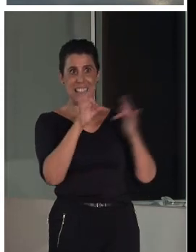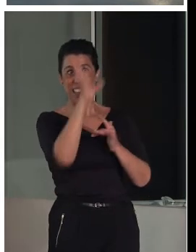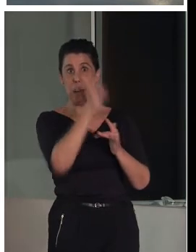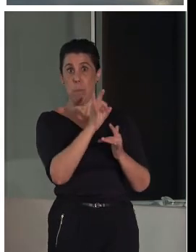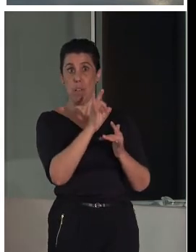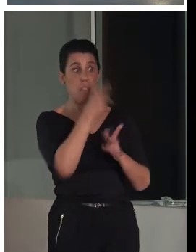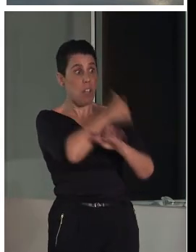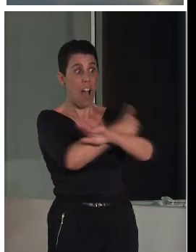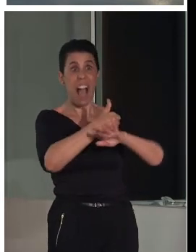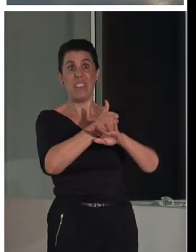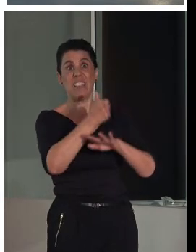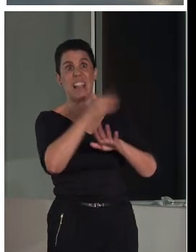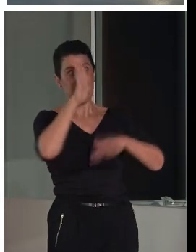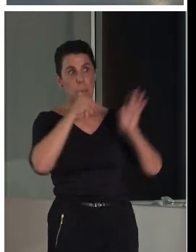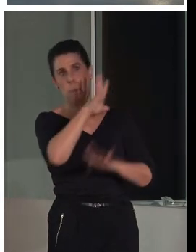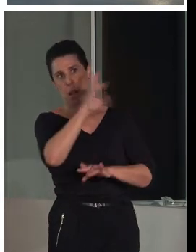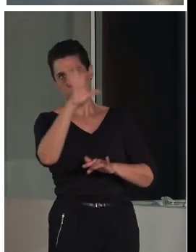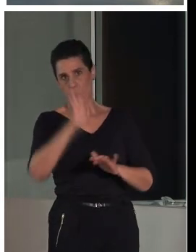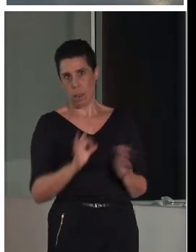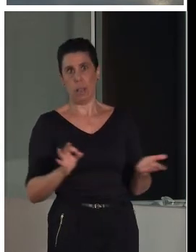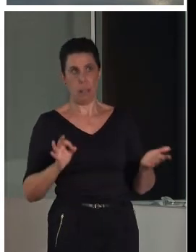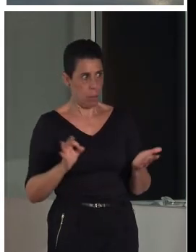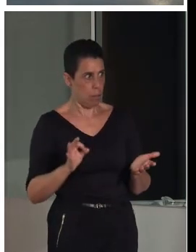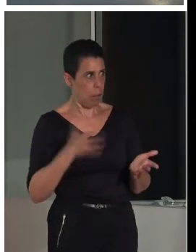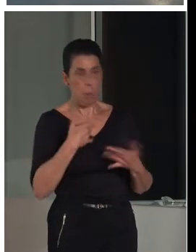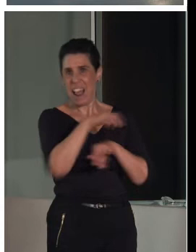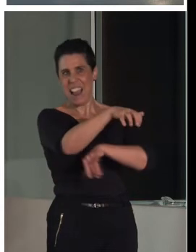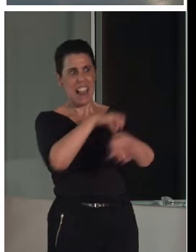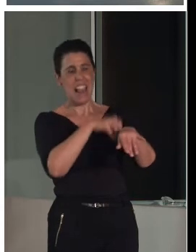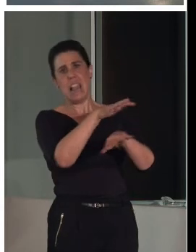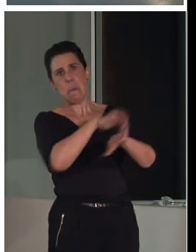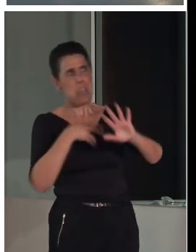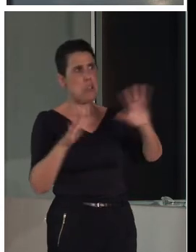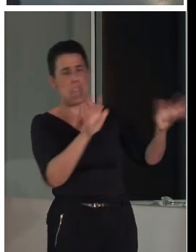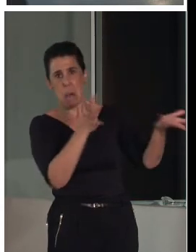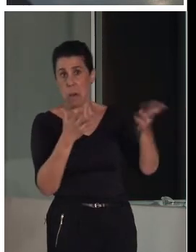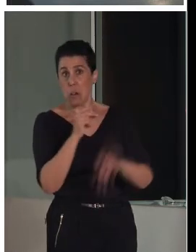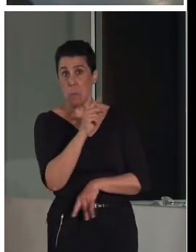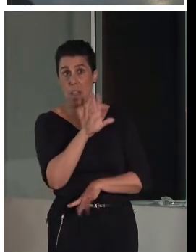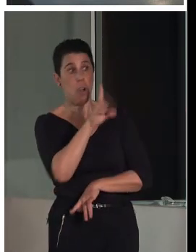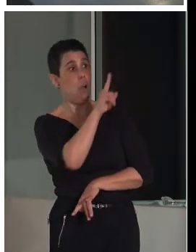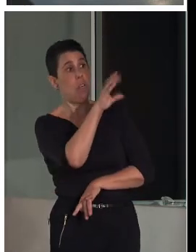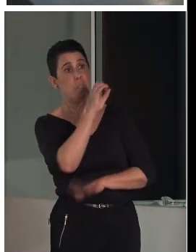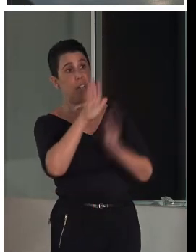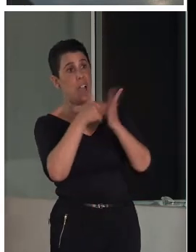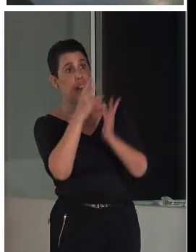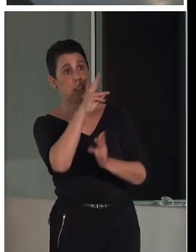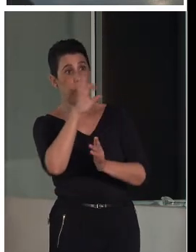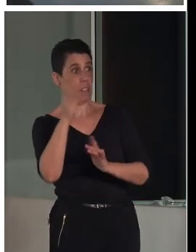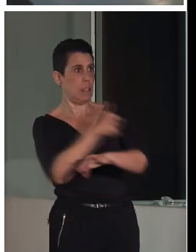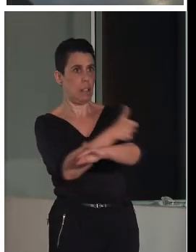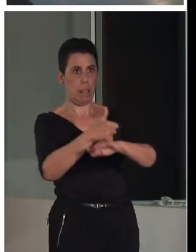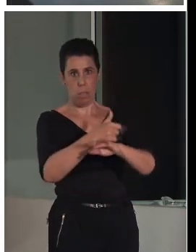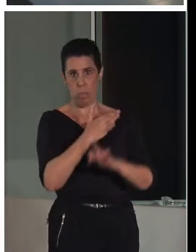500 habitantes. Y os puedo asegurar que nos pasamos, porque la mayoría tienen entre 100 y 300, con los que yo estoy trabajando.